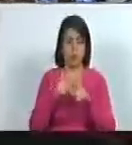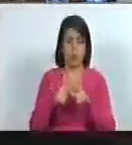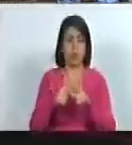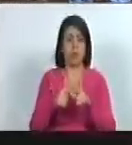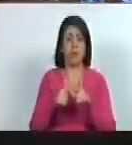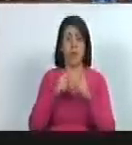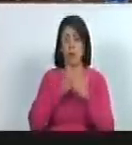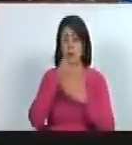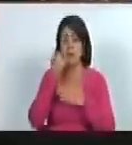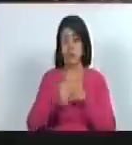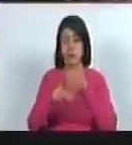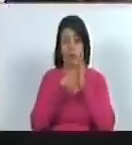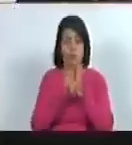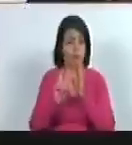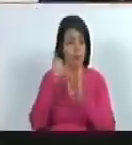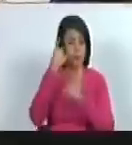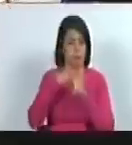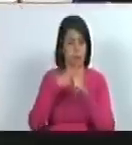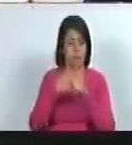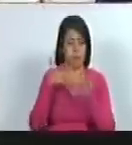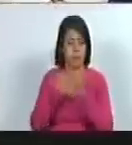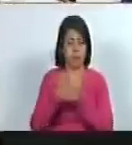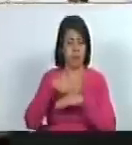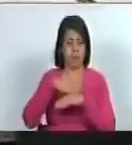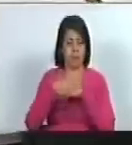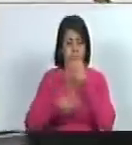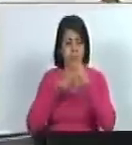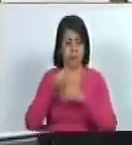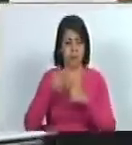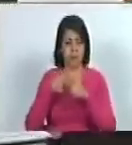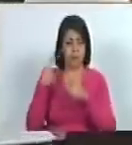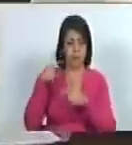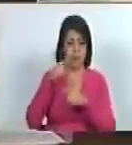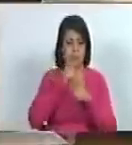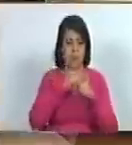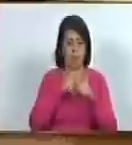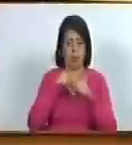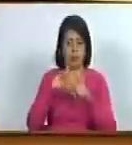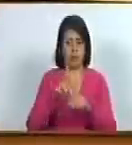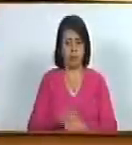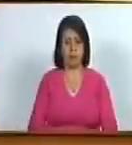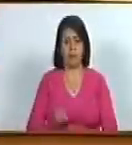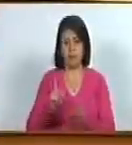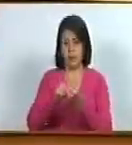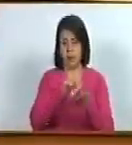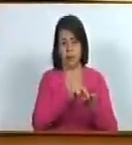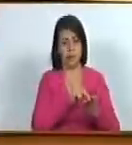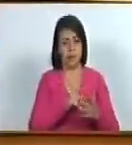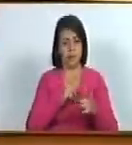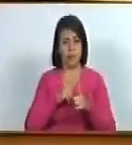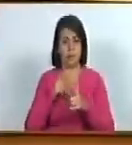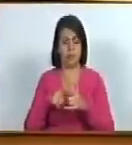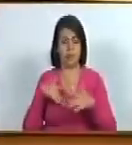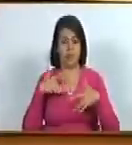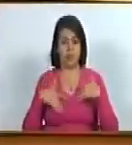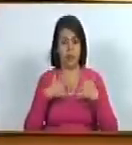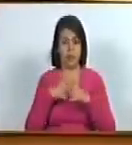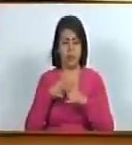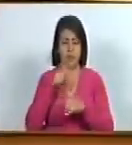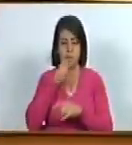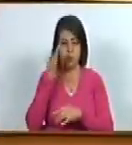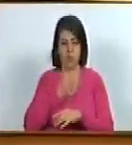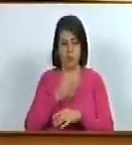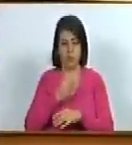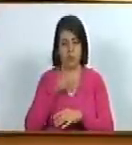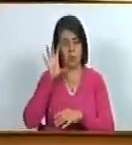proyecto de ley principalmente aquellos que tengan participación en las actividades de seguridad